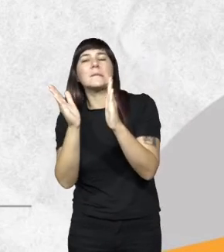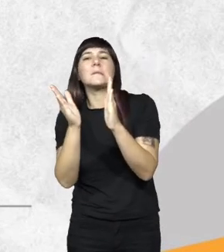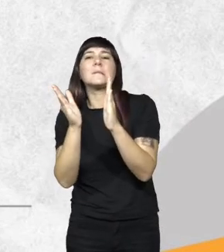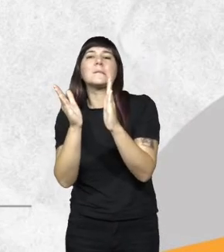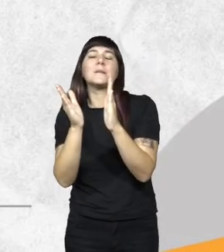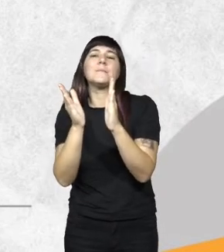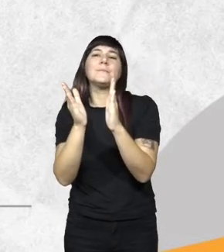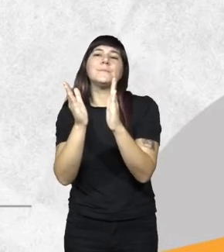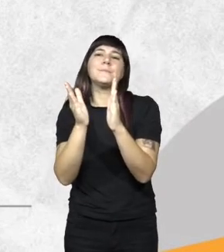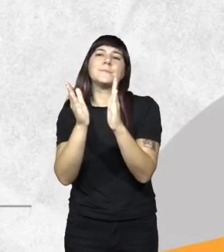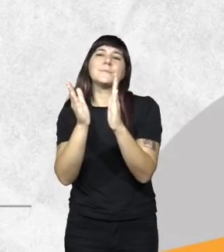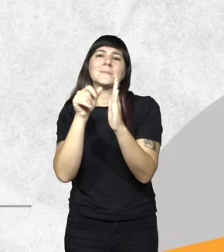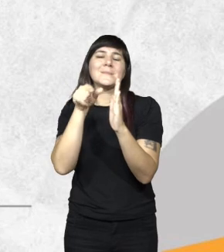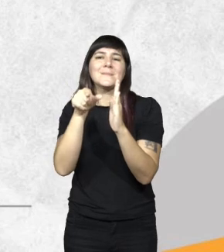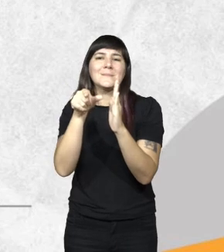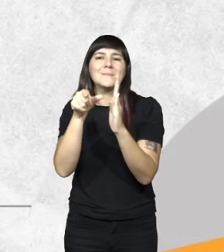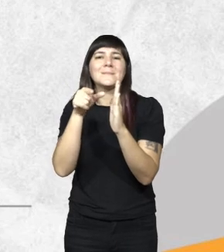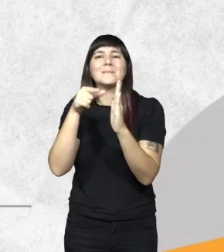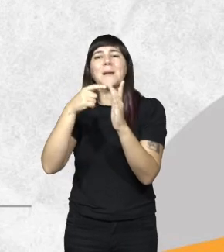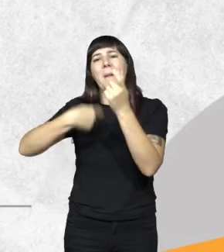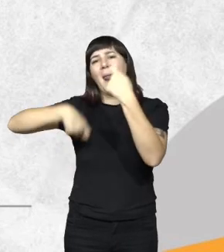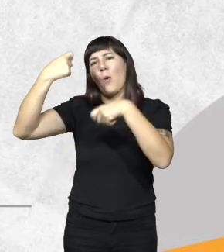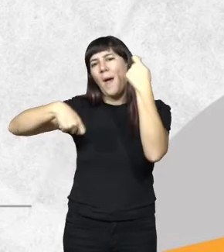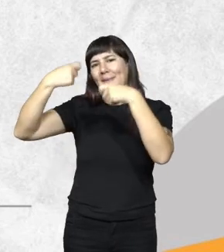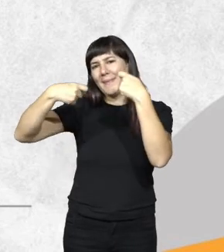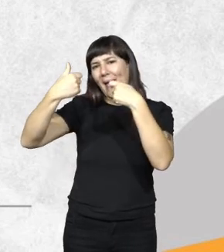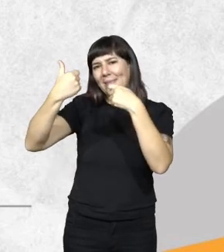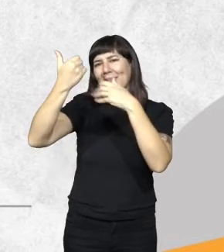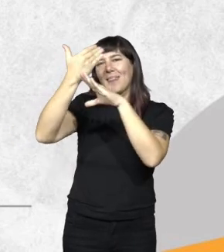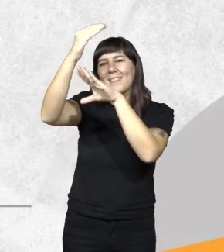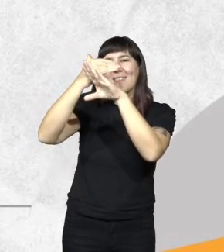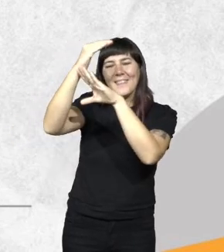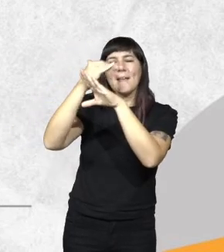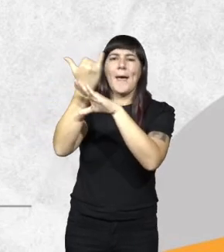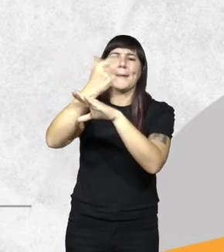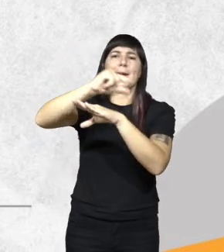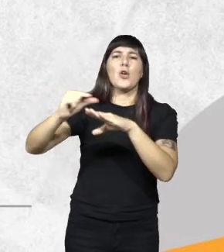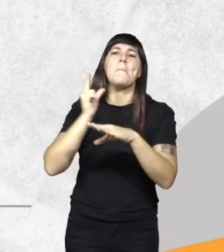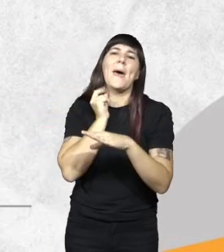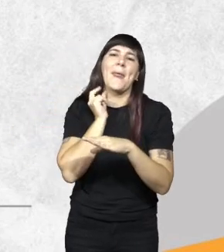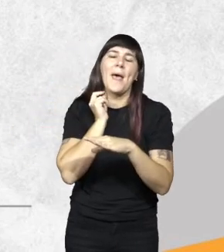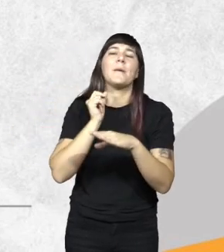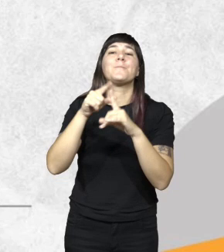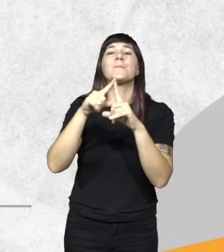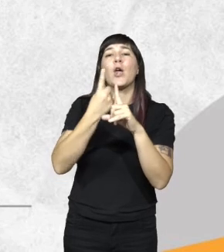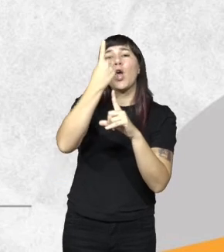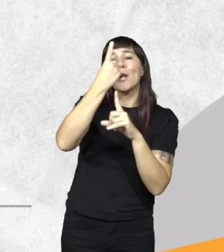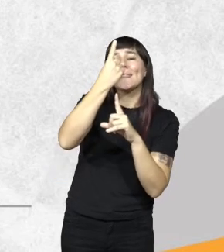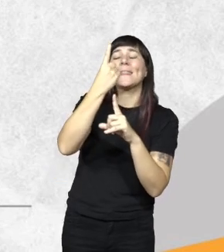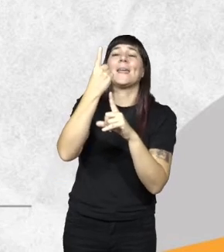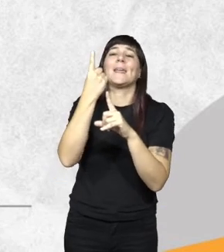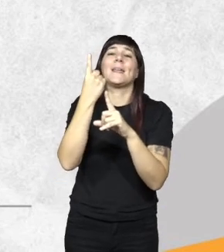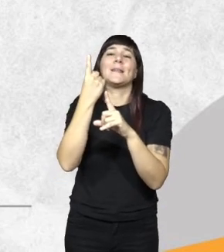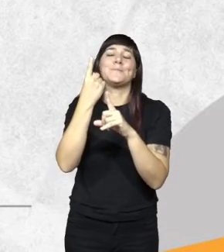oeste con la República del Paraguay que tiene como divisoria el río Paraná y al norte y este con